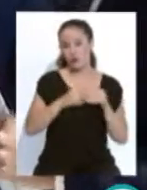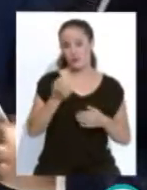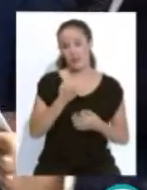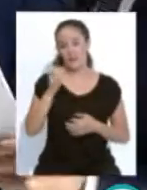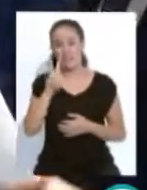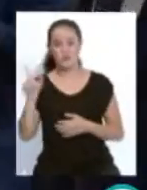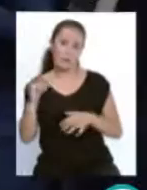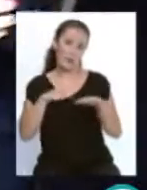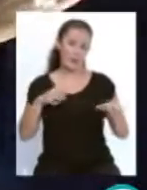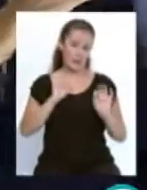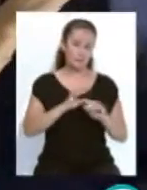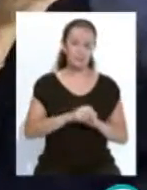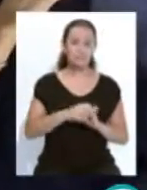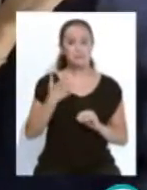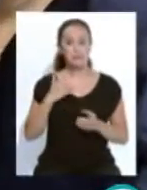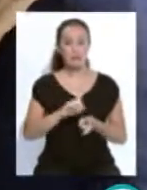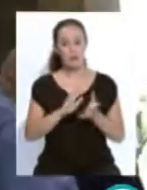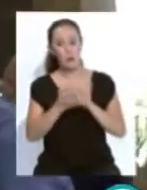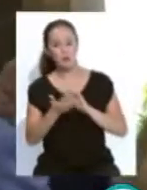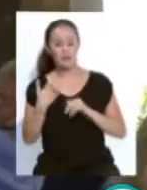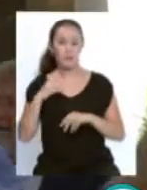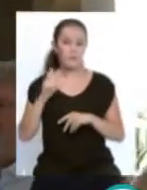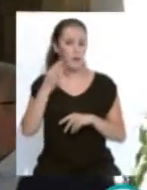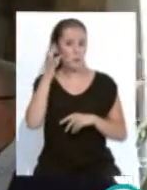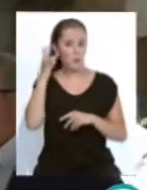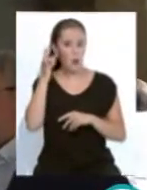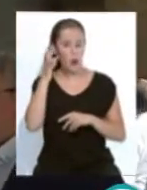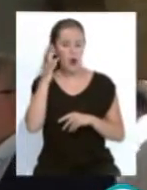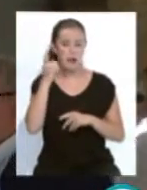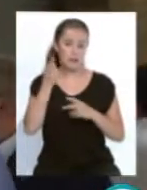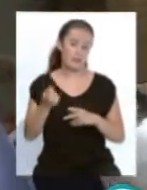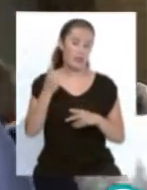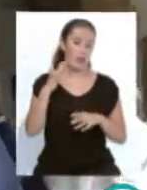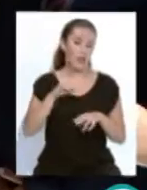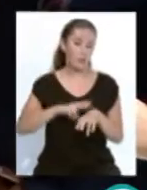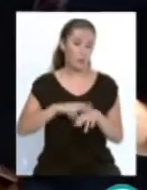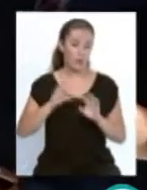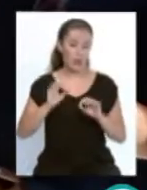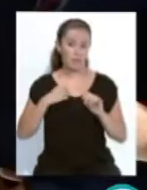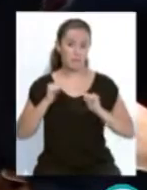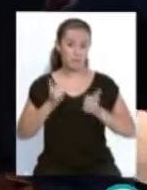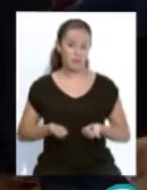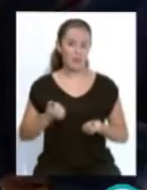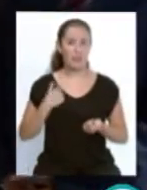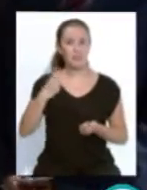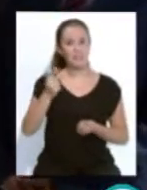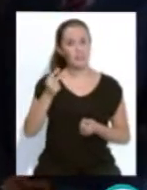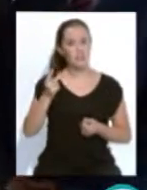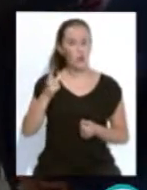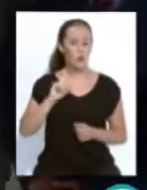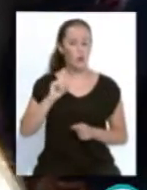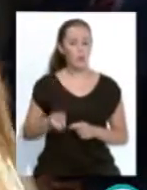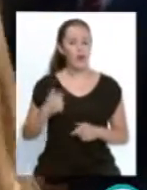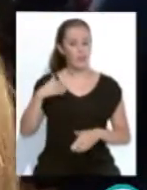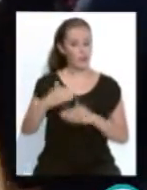Corporación Provincial. Tras convertirse en la primera mujer en presidir la institución, inicia ahora su segundo mandato